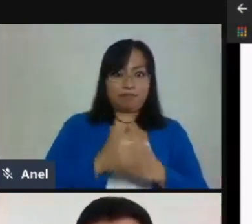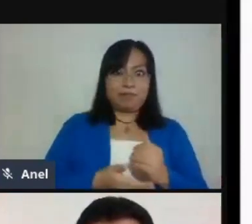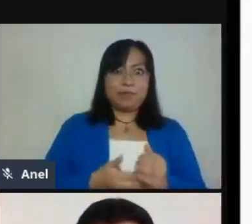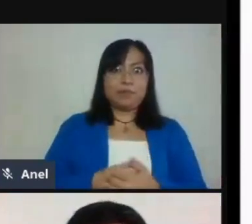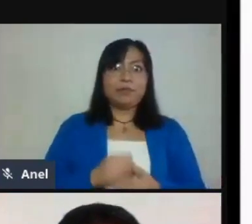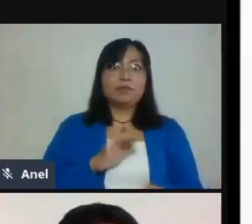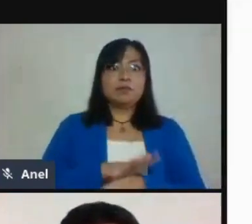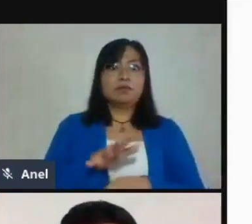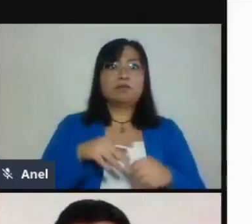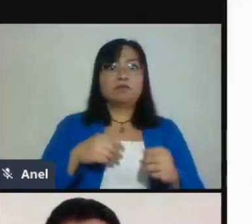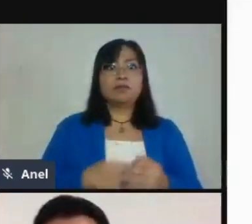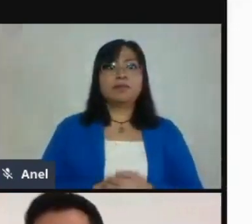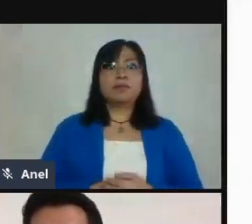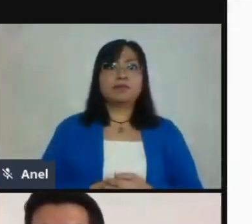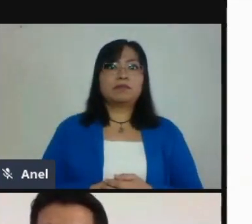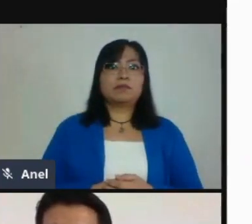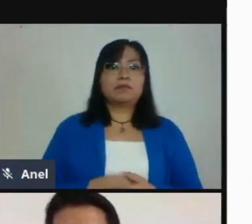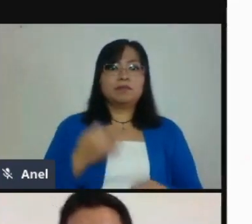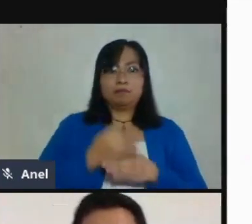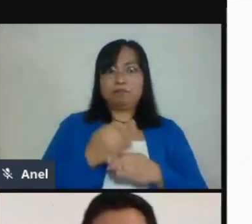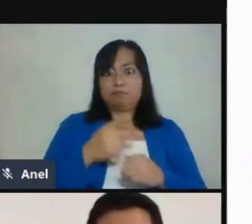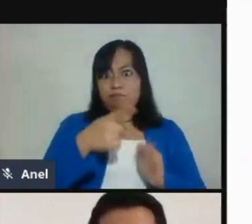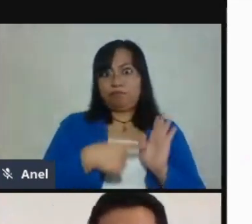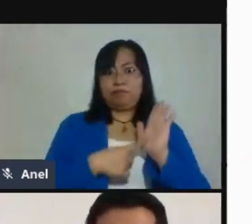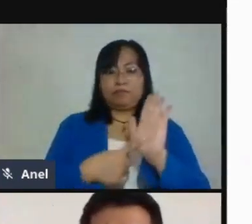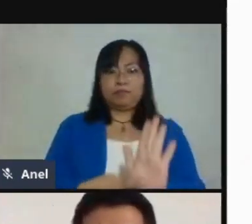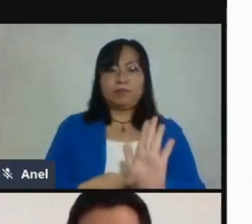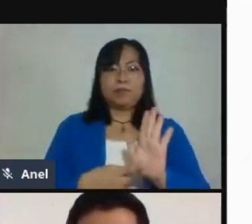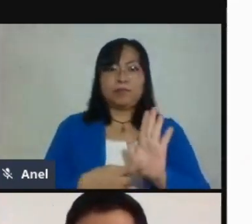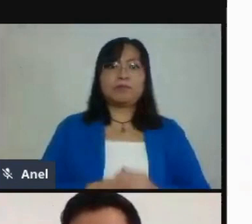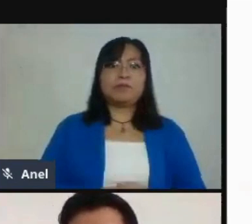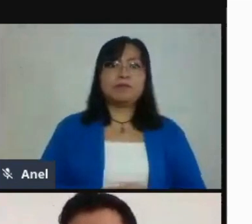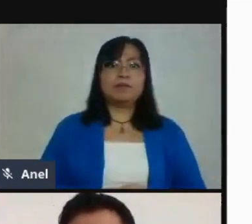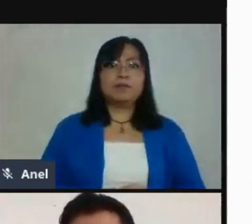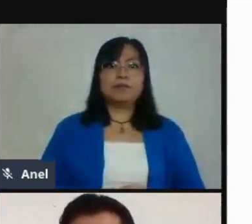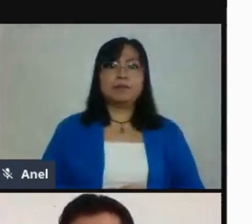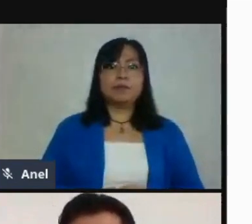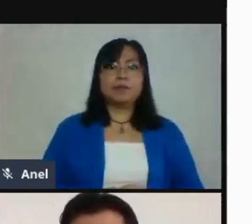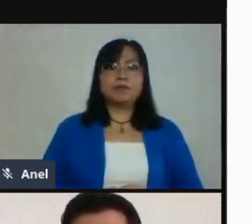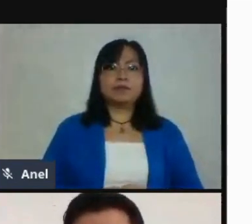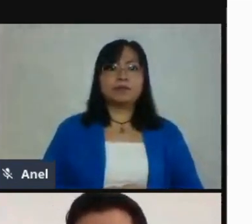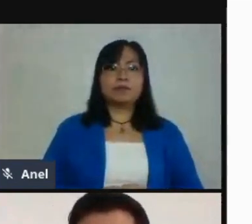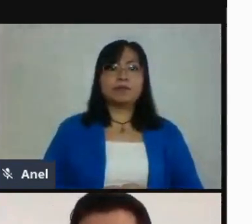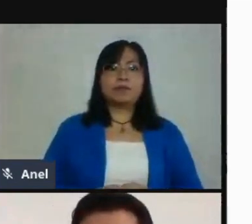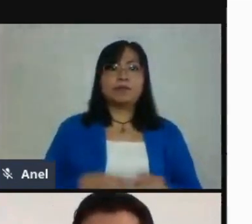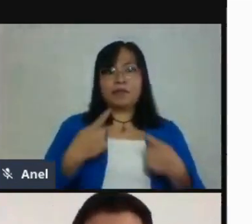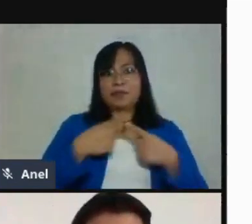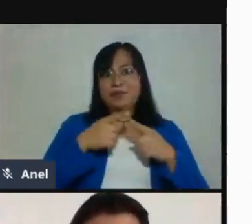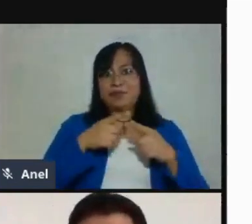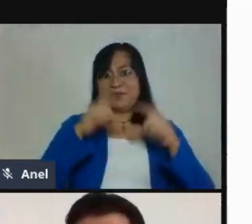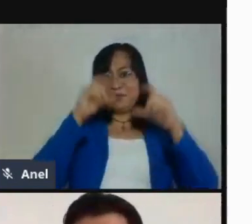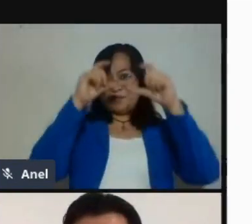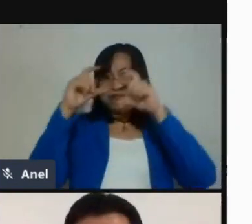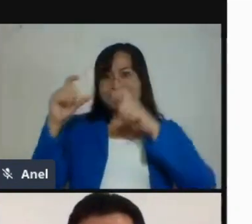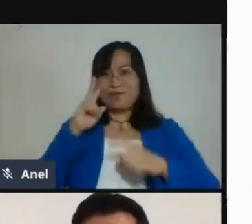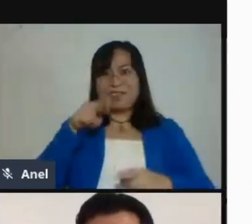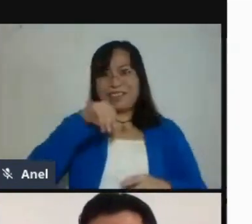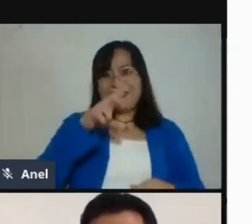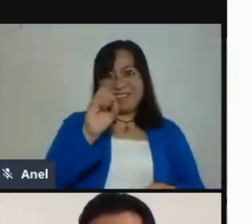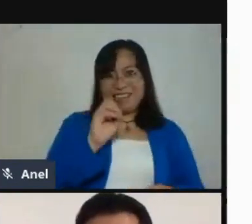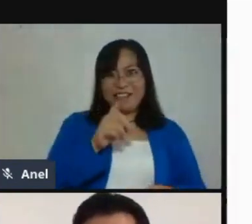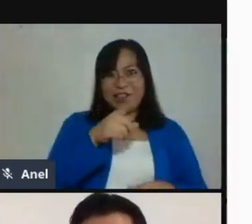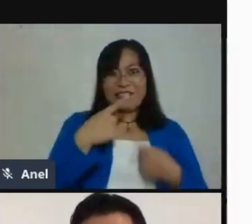yo en esto que les estoy mostrando de manera muy rápida en este nido de sitios que tenemos, yo les digo, aprovechen las